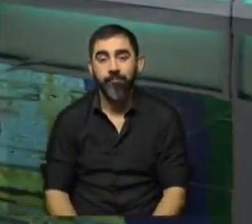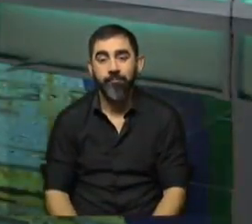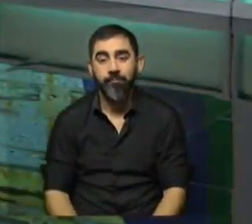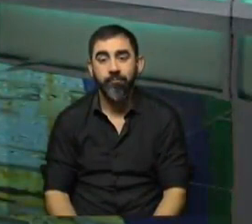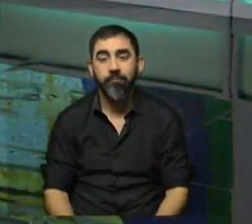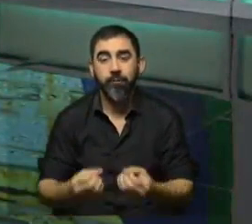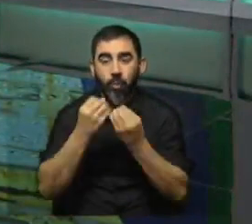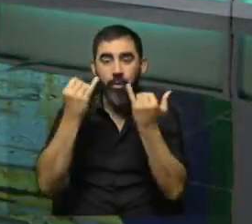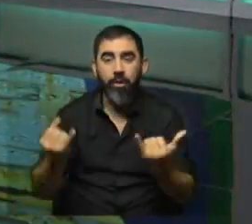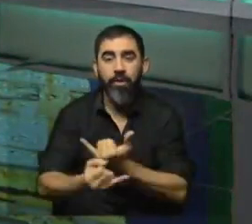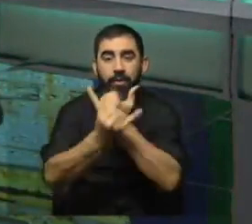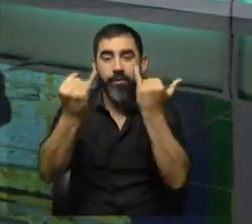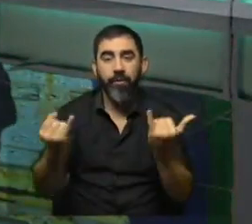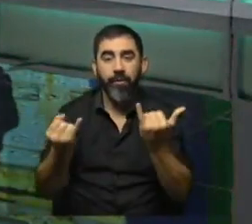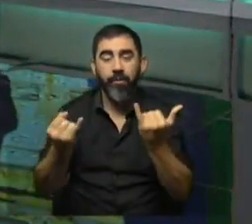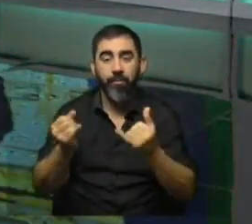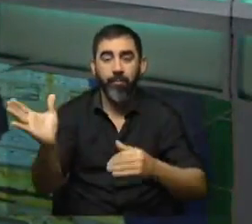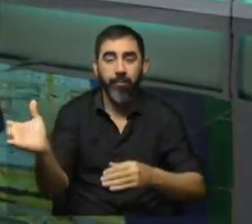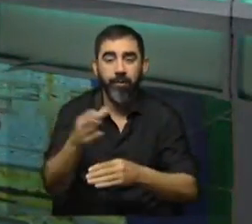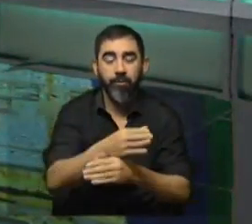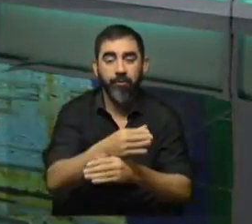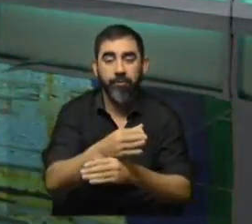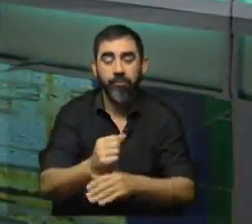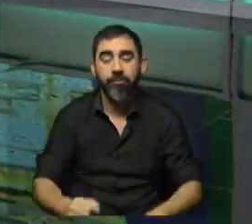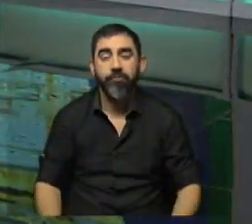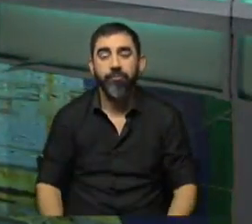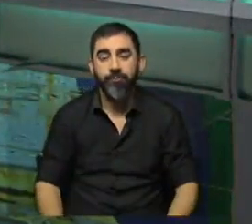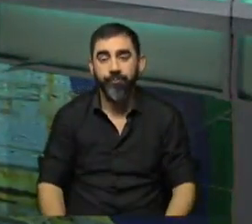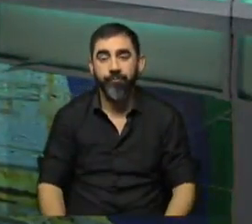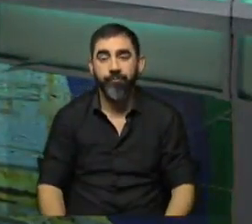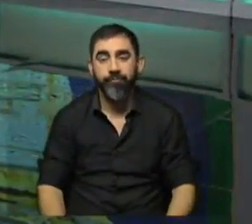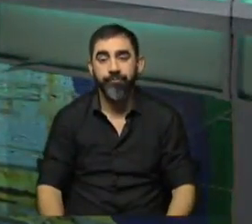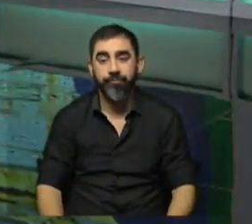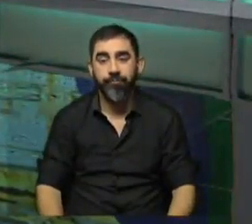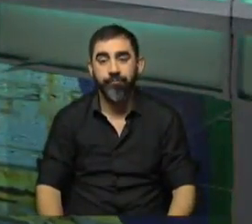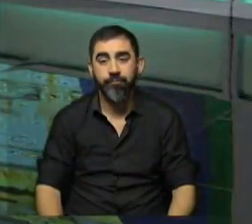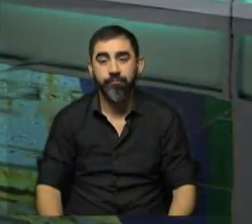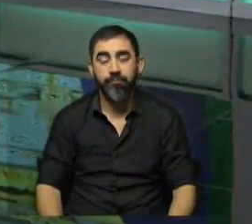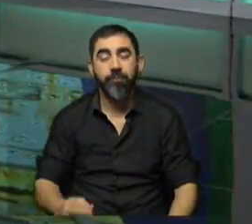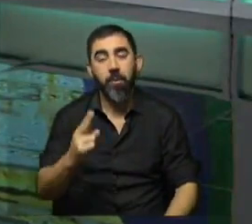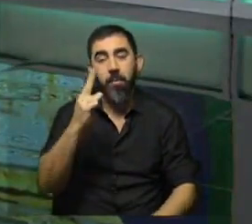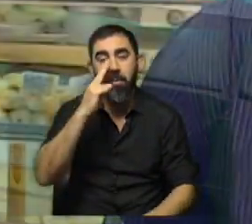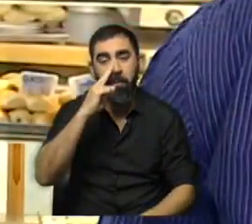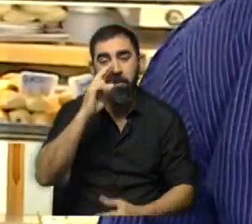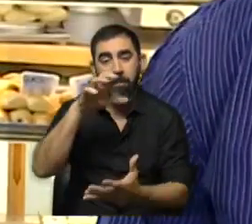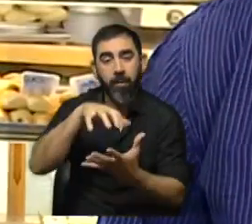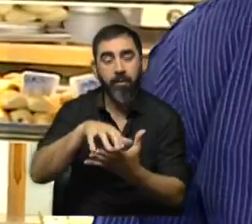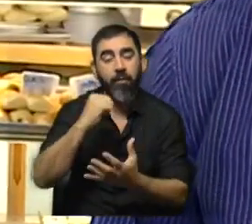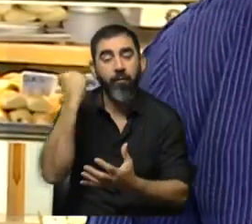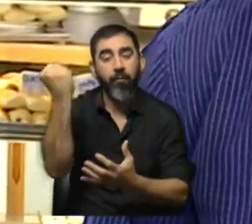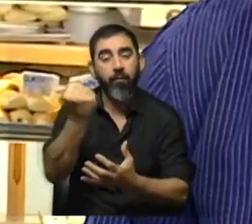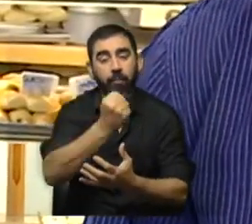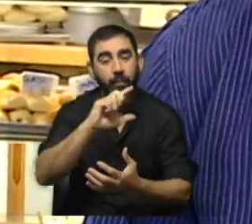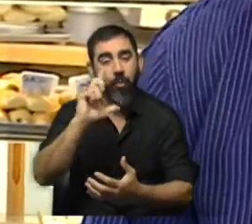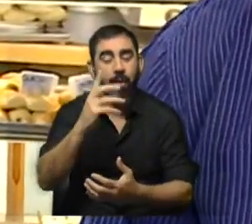Muy buenos días, José María. Un saludo también para Pilar y para todos allí en el estudio. Para estar en una panadería es fundamental no tener un